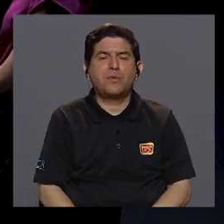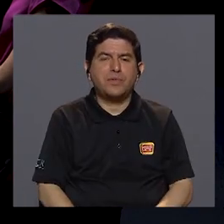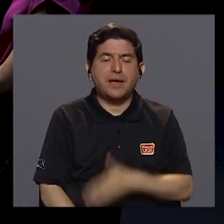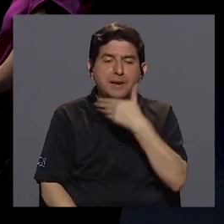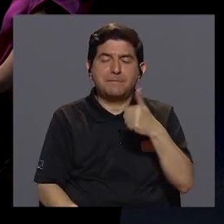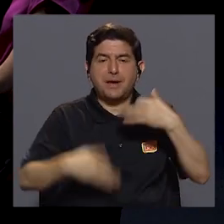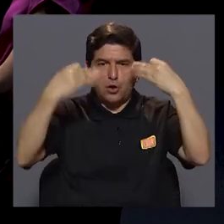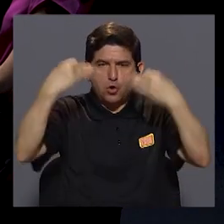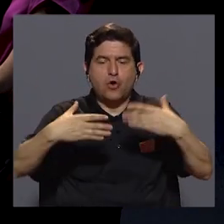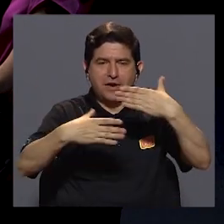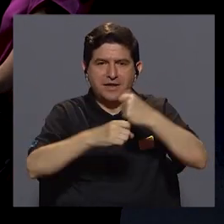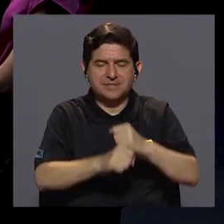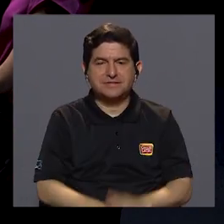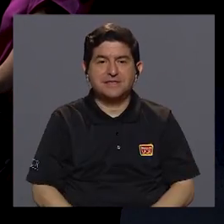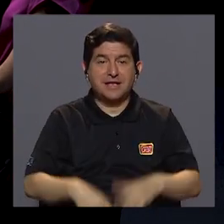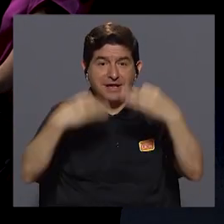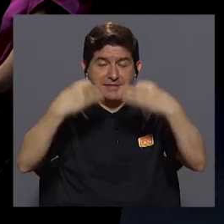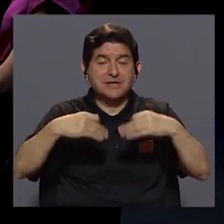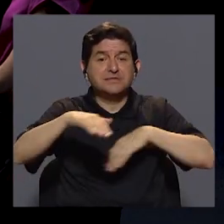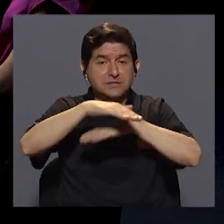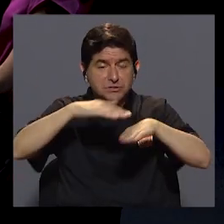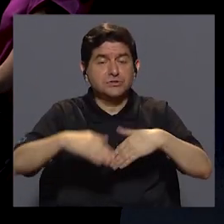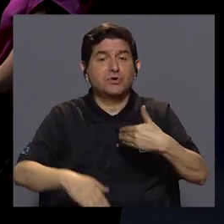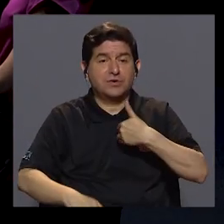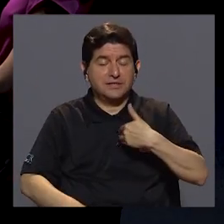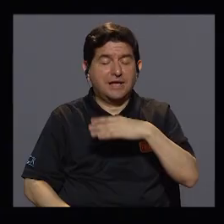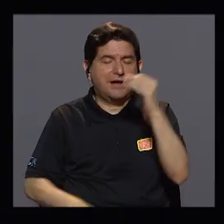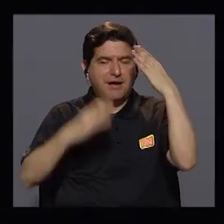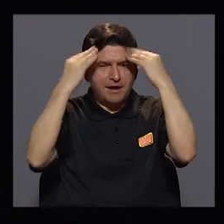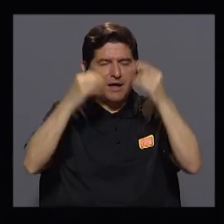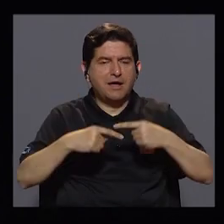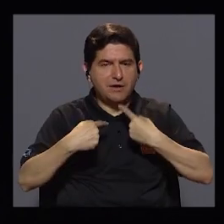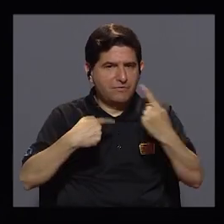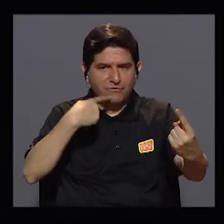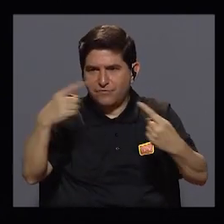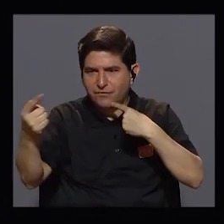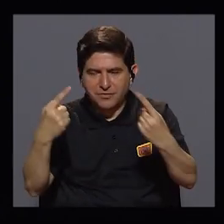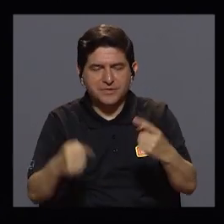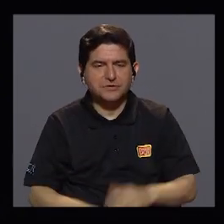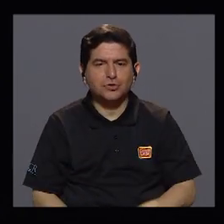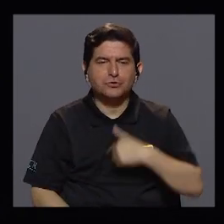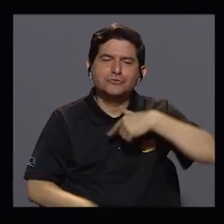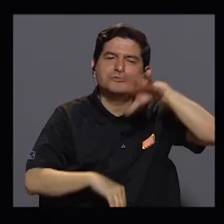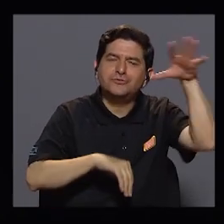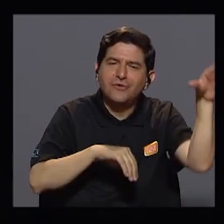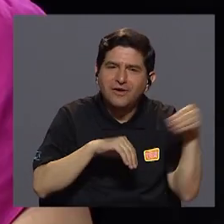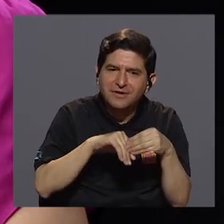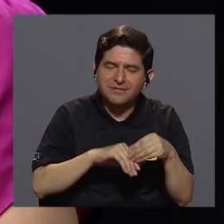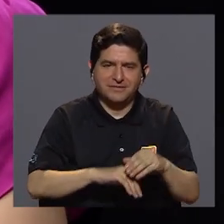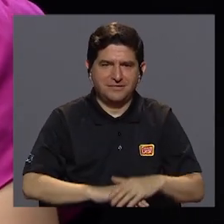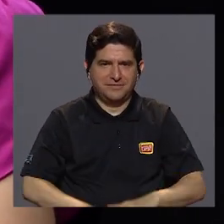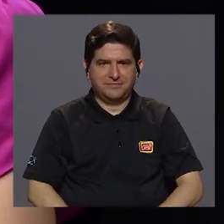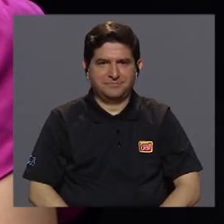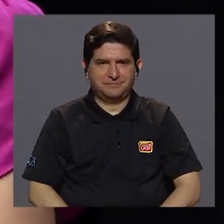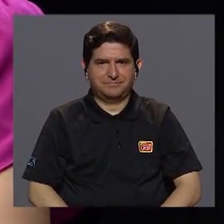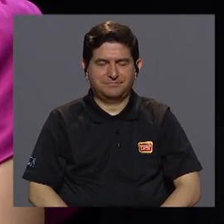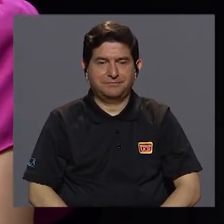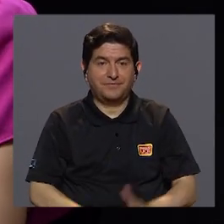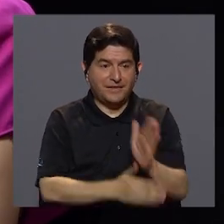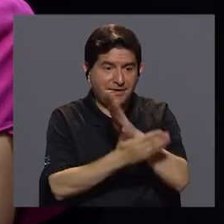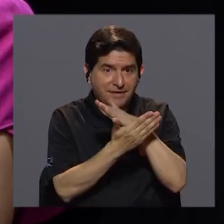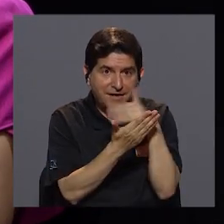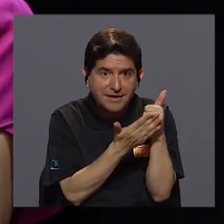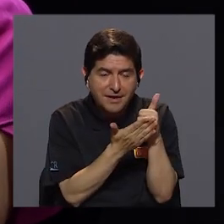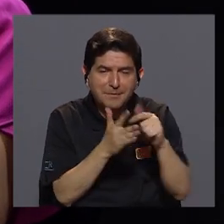mejores decisiones al respecto y decisiones sustentadas, informadas. Sí, yo quisiera agregar ahí que en la